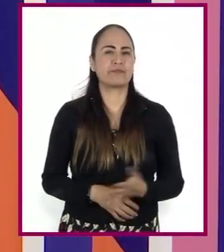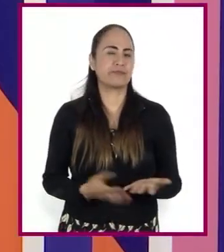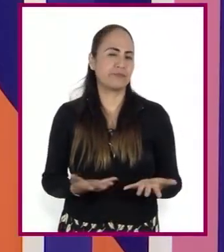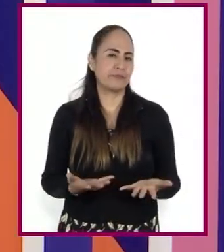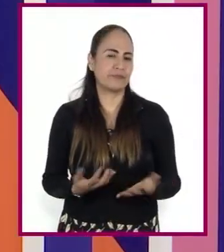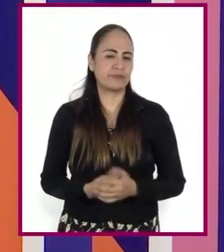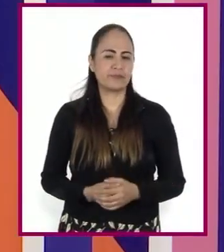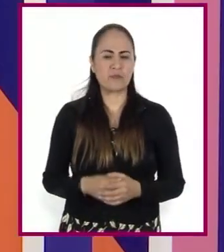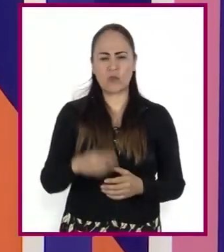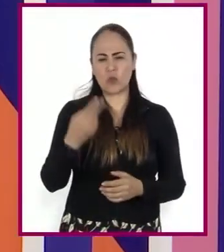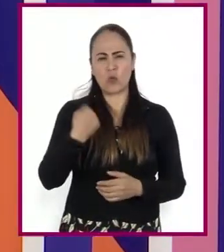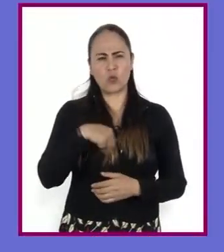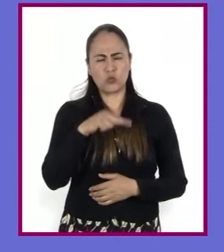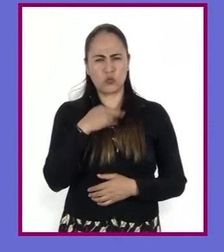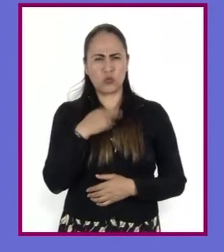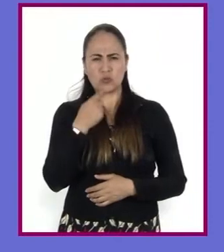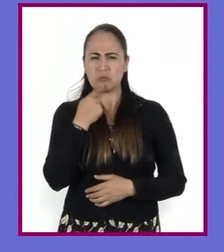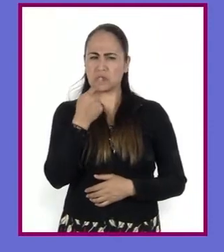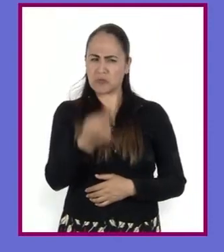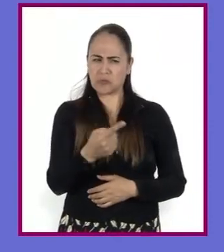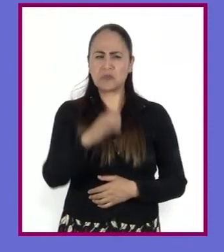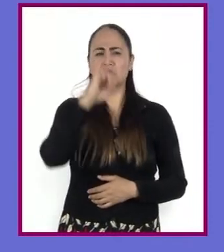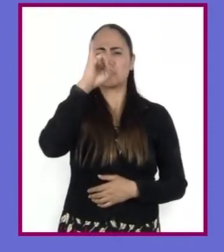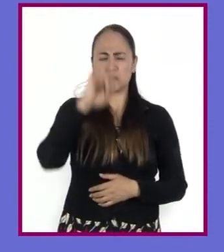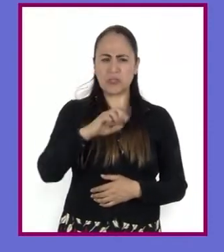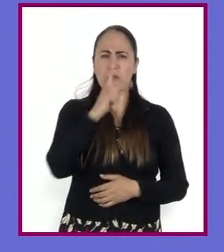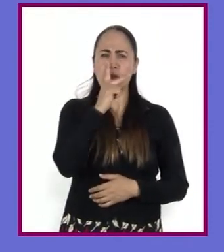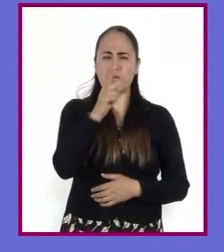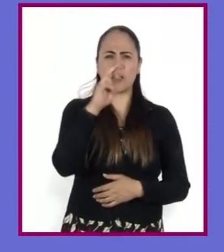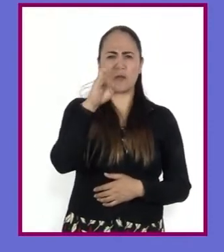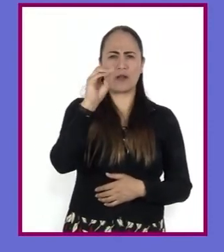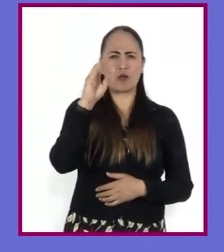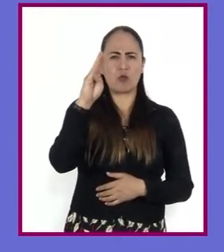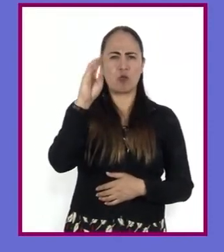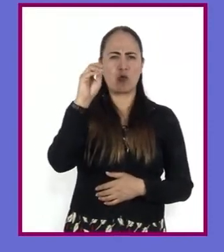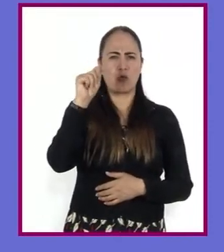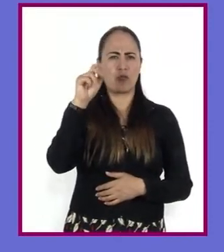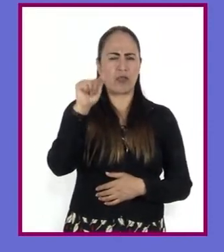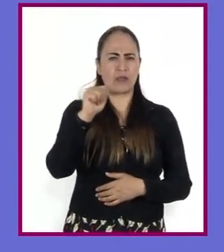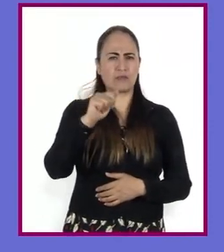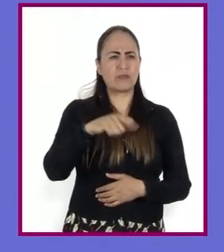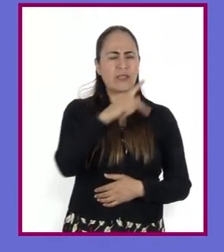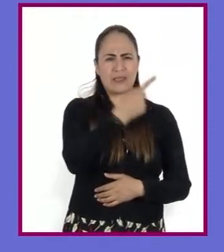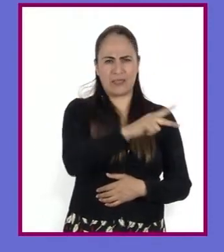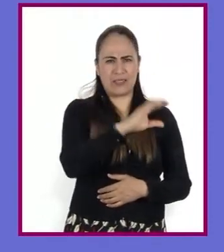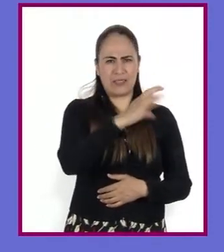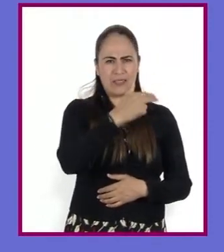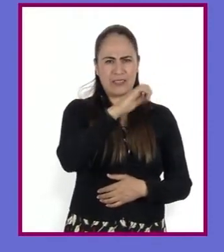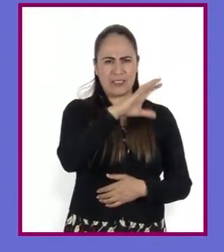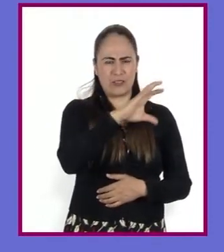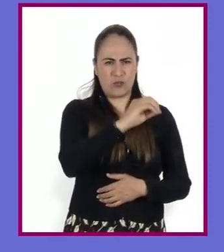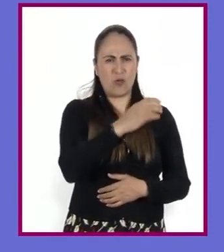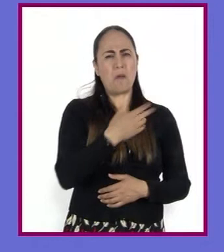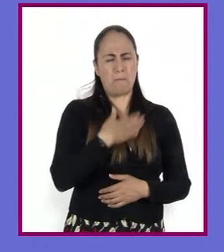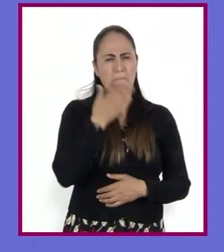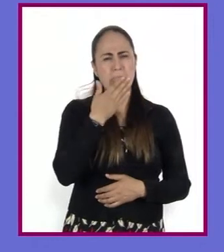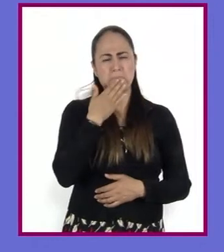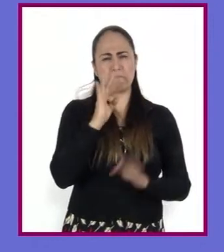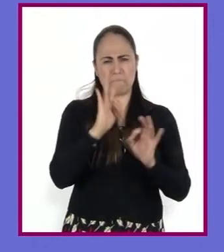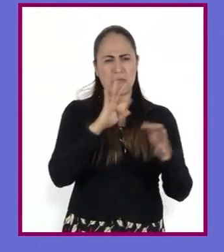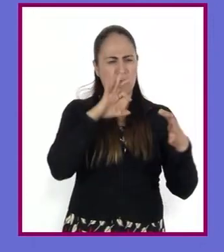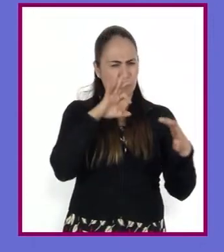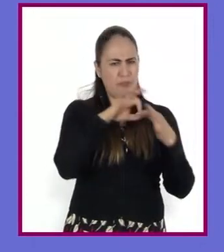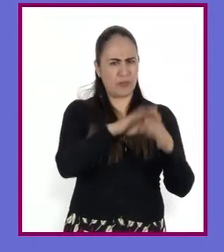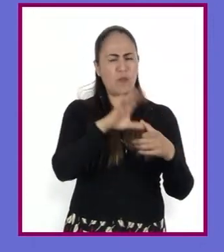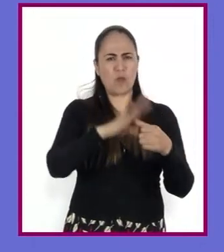Ahí podríamos decir, en efecto, la palabra robota, en su significado checo, aplica bien en nuestros días, pues